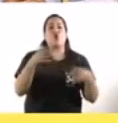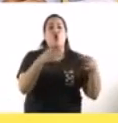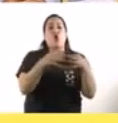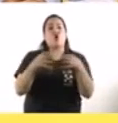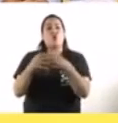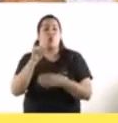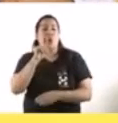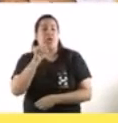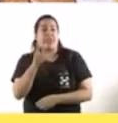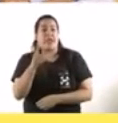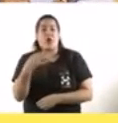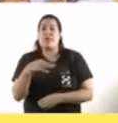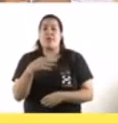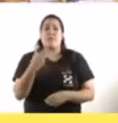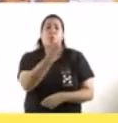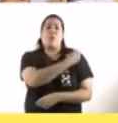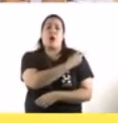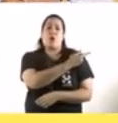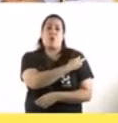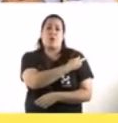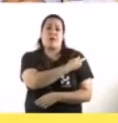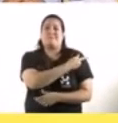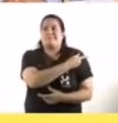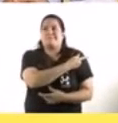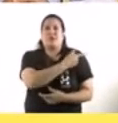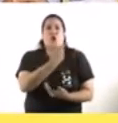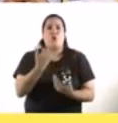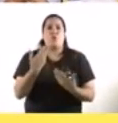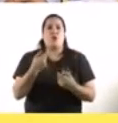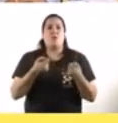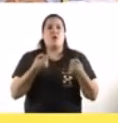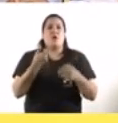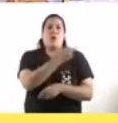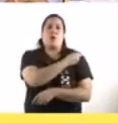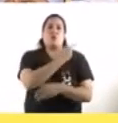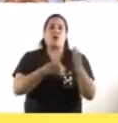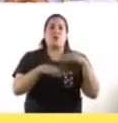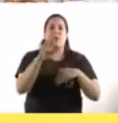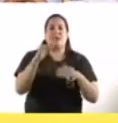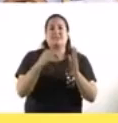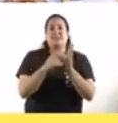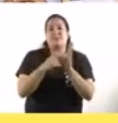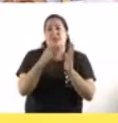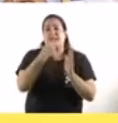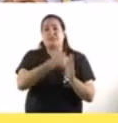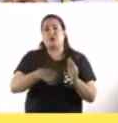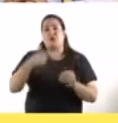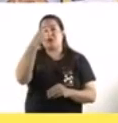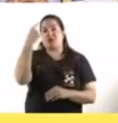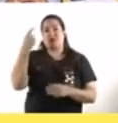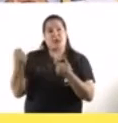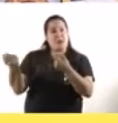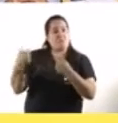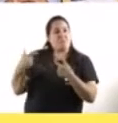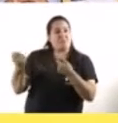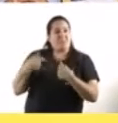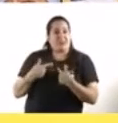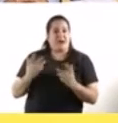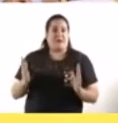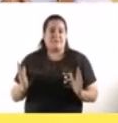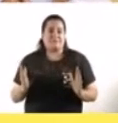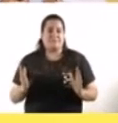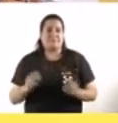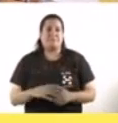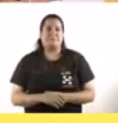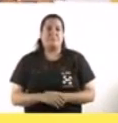intensificar la vacunación en la medida que recibamos las vacunas las vamos como decía Horacio la aplicamos inmediatamente porque necesitamos lograr